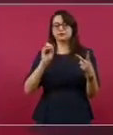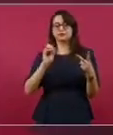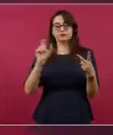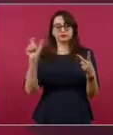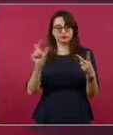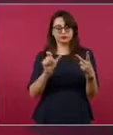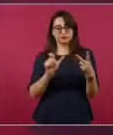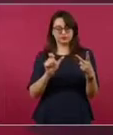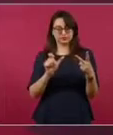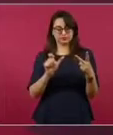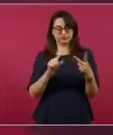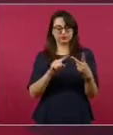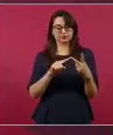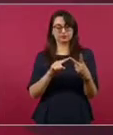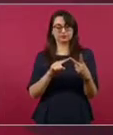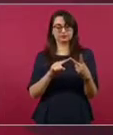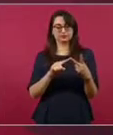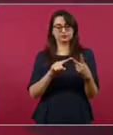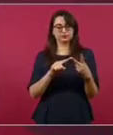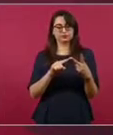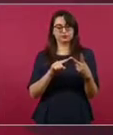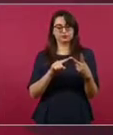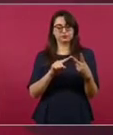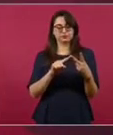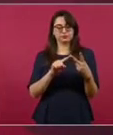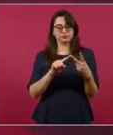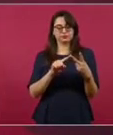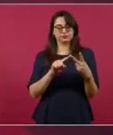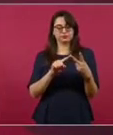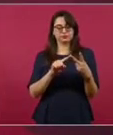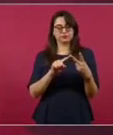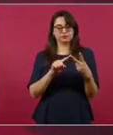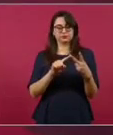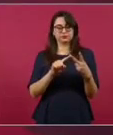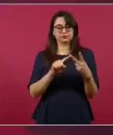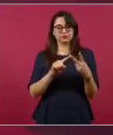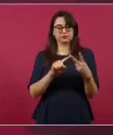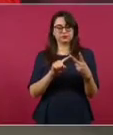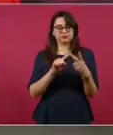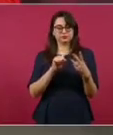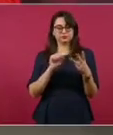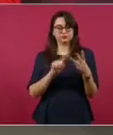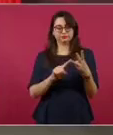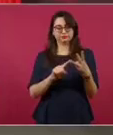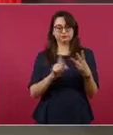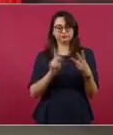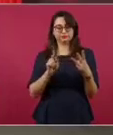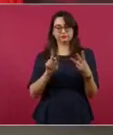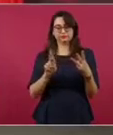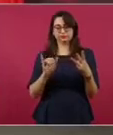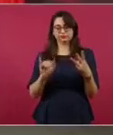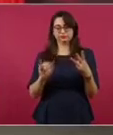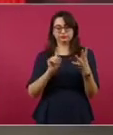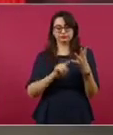el PRI y el PAN.